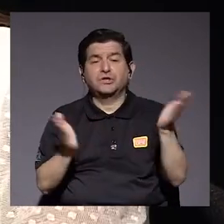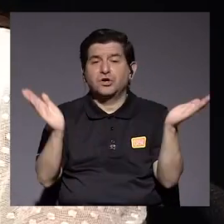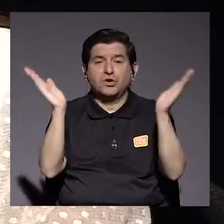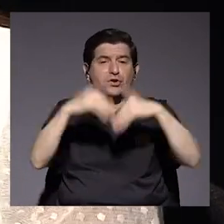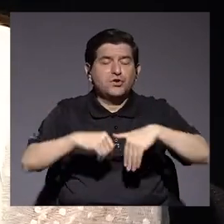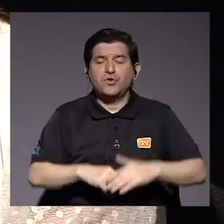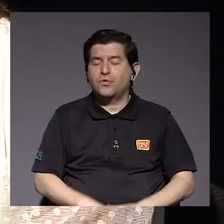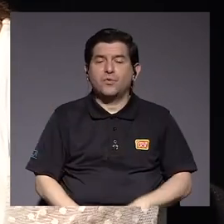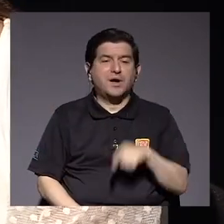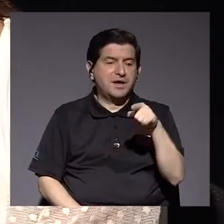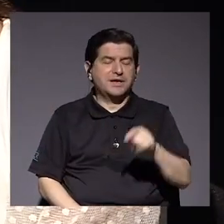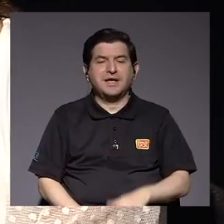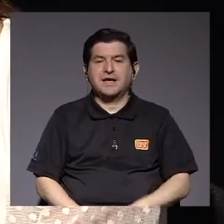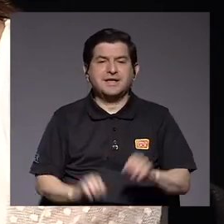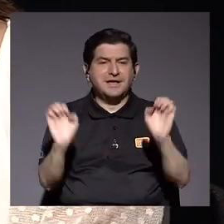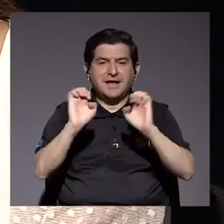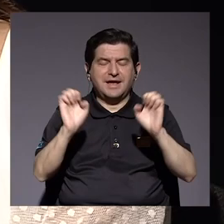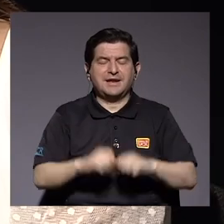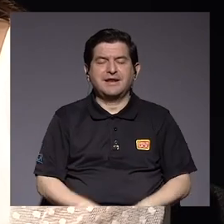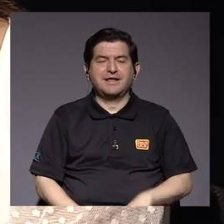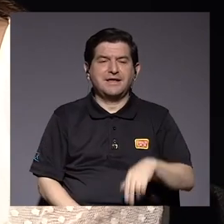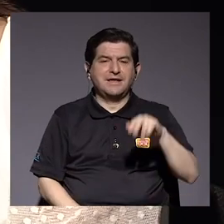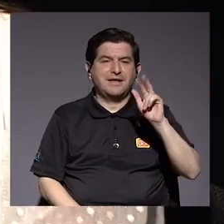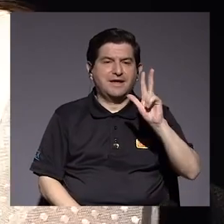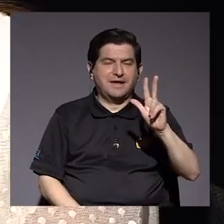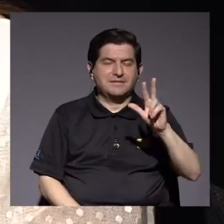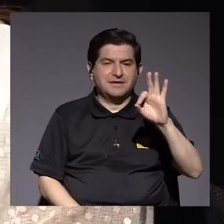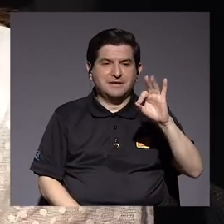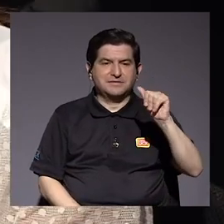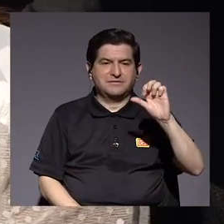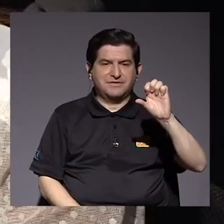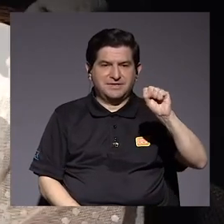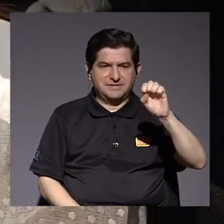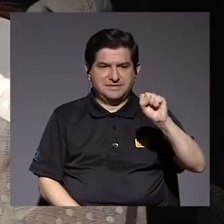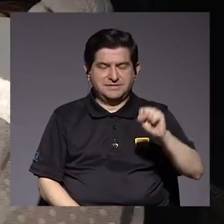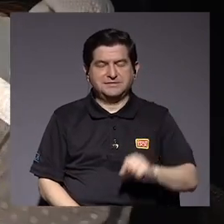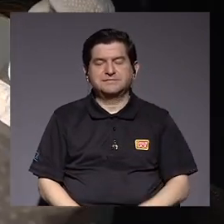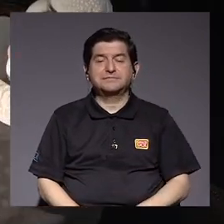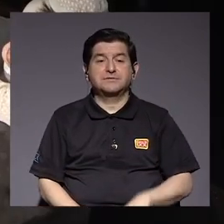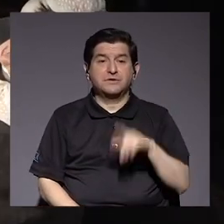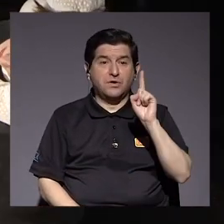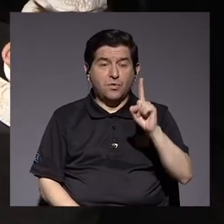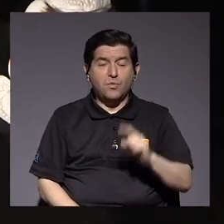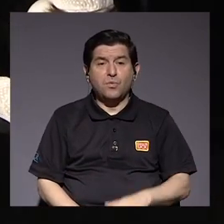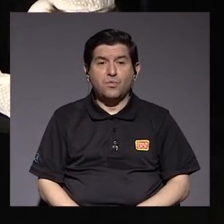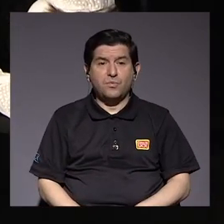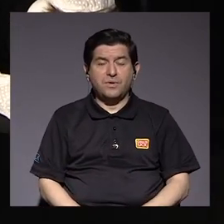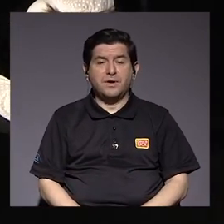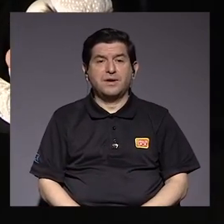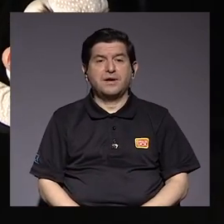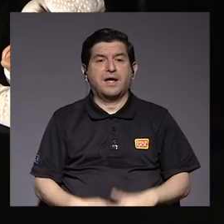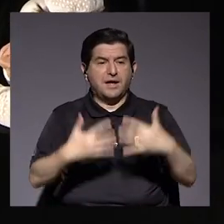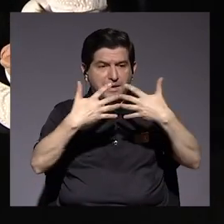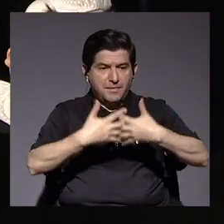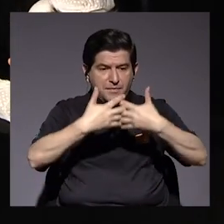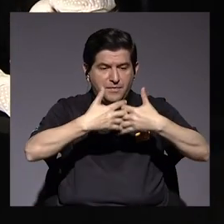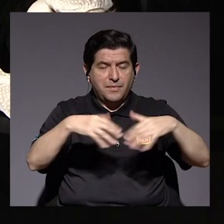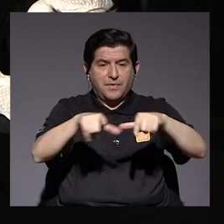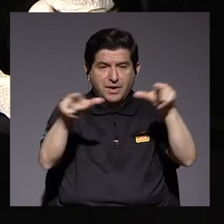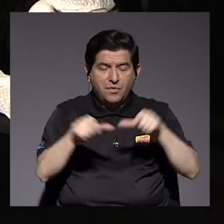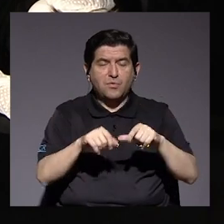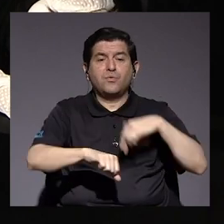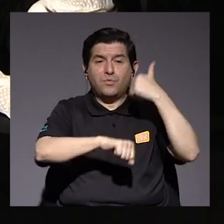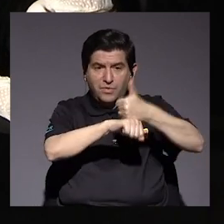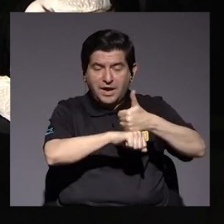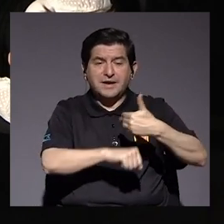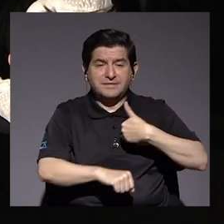no existe ni siquiera energía trifásica es algo básico para que una planta se pueda instalar en una zona